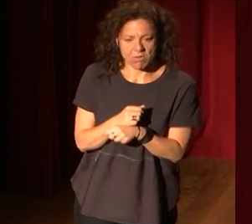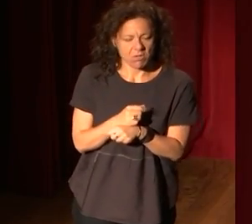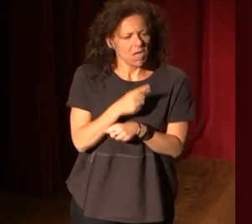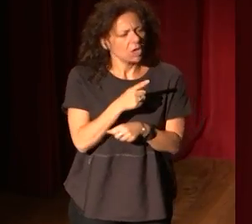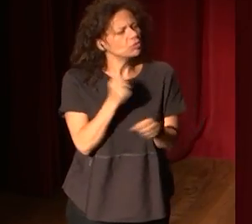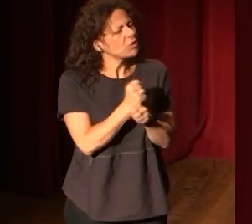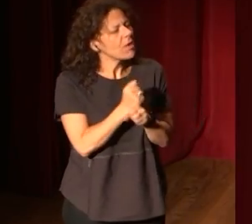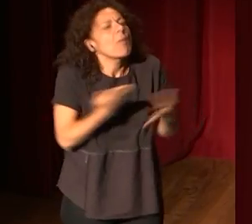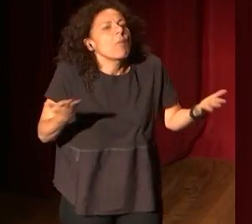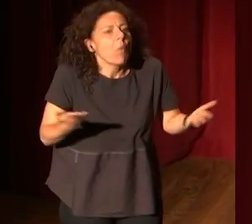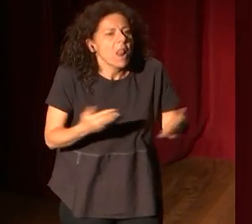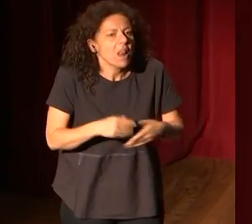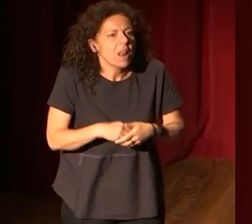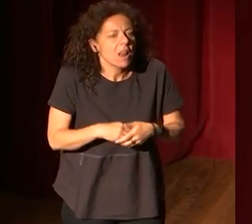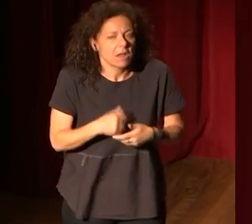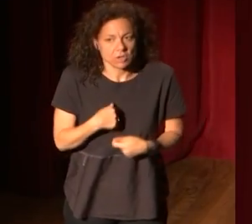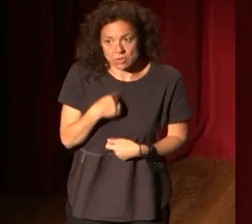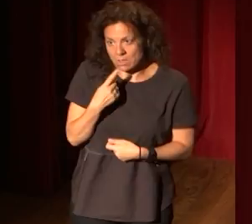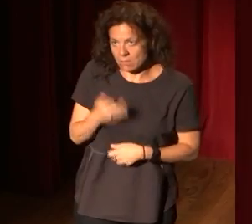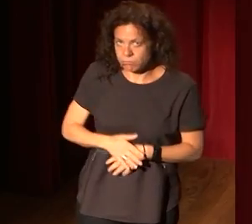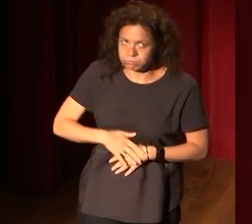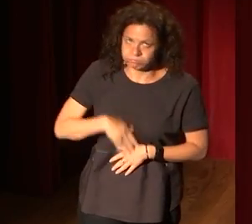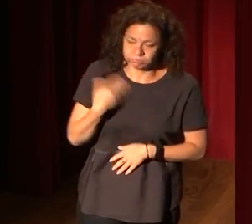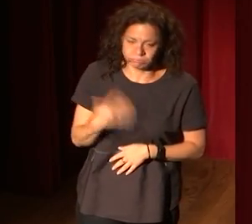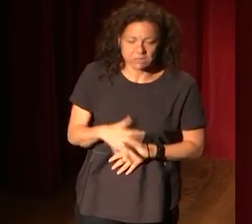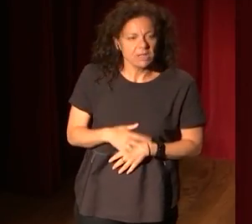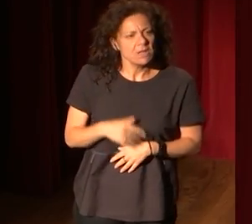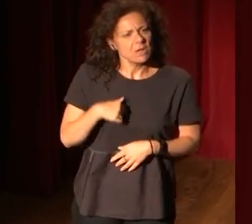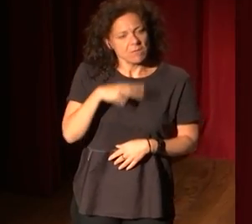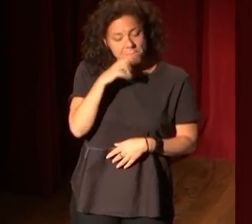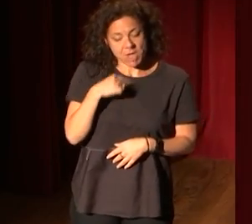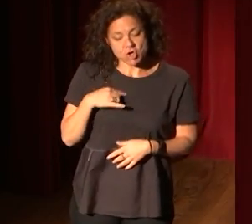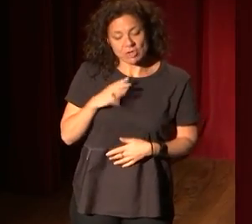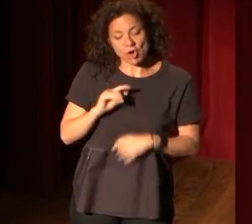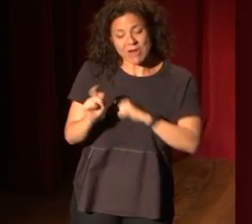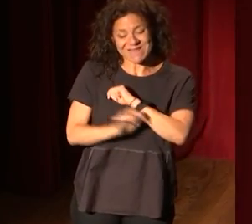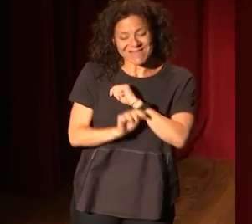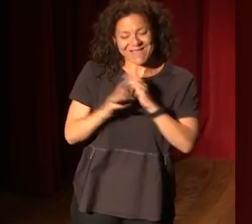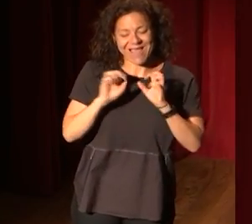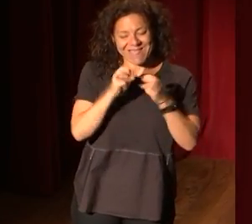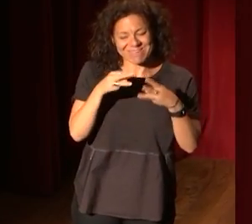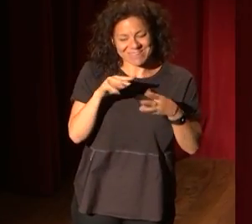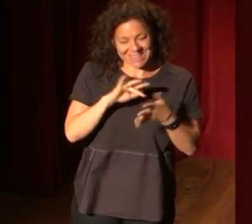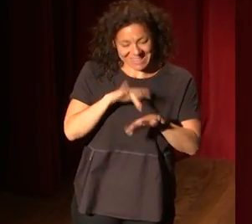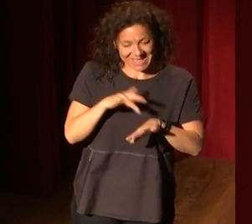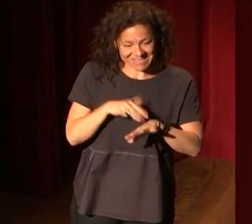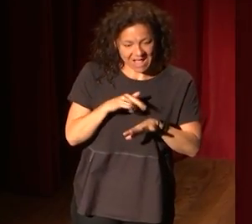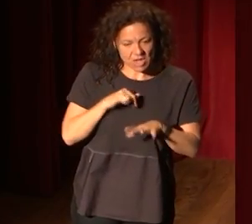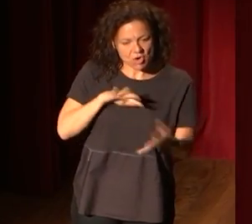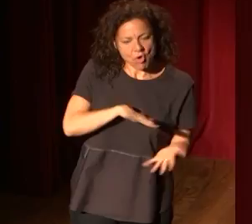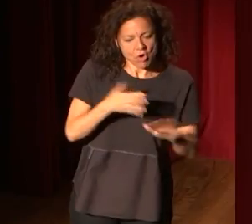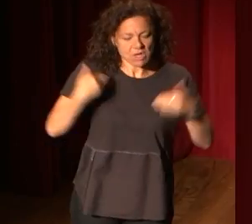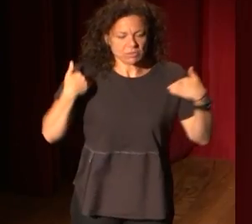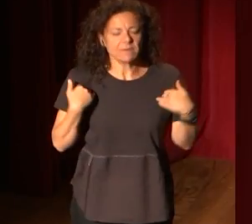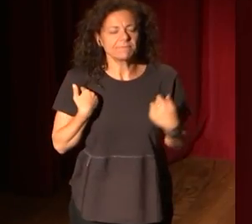y tú en qué trabajas y yo dije, guau, pues papá, mira, yo llevo la estrategia digital del museo y soy el responsable de la transformación digital,